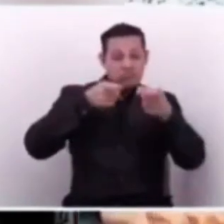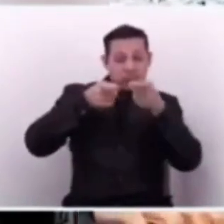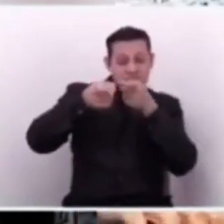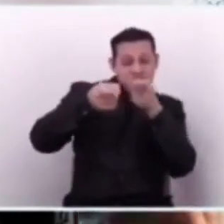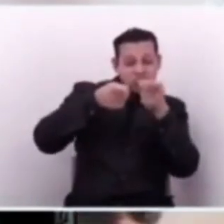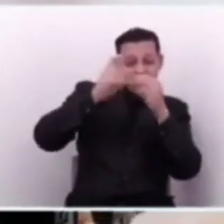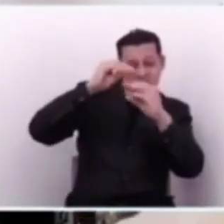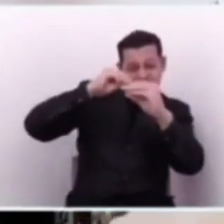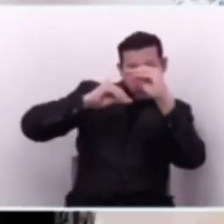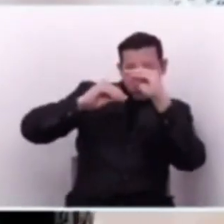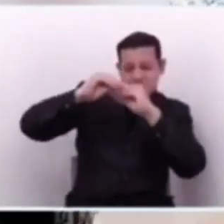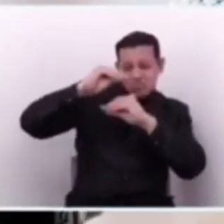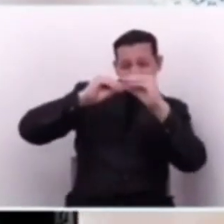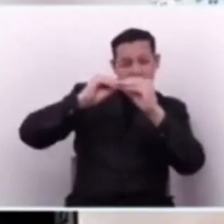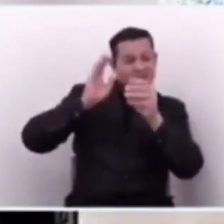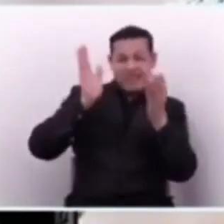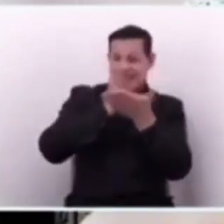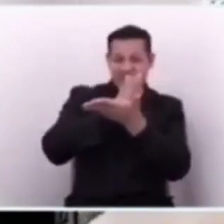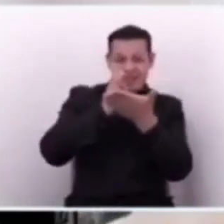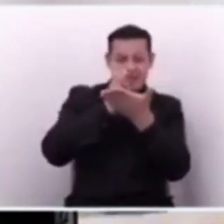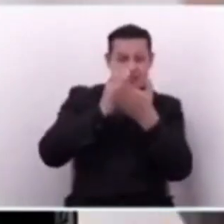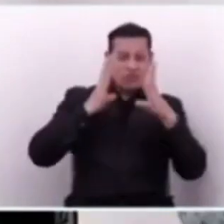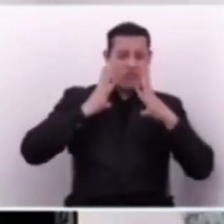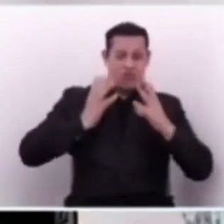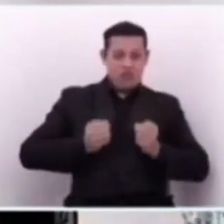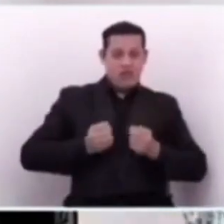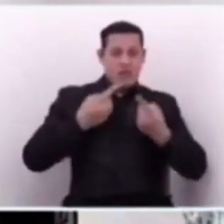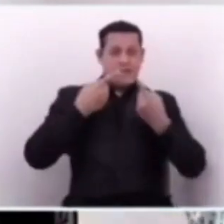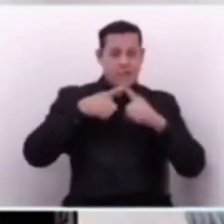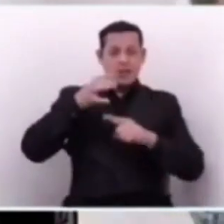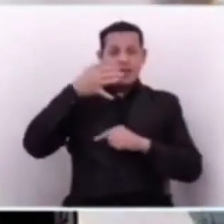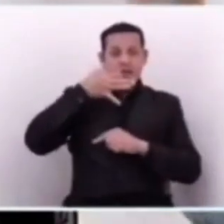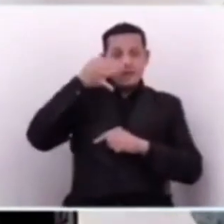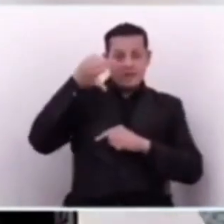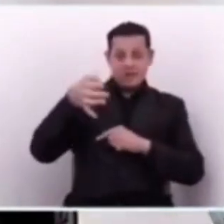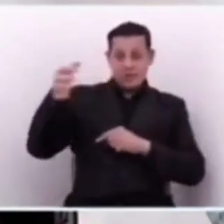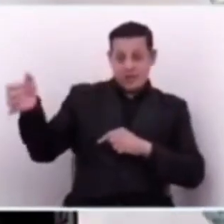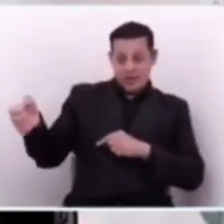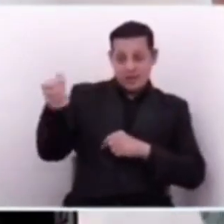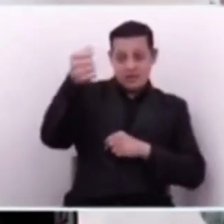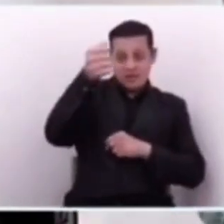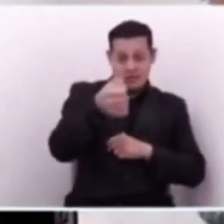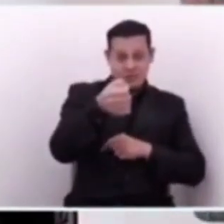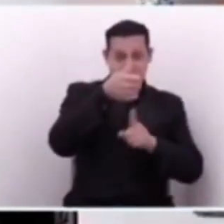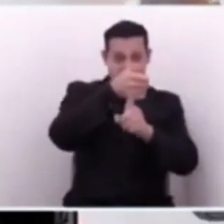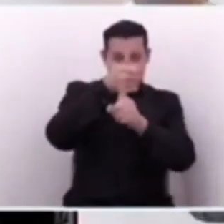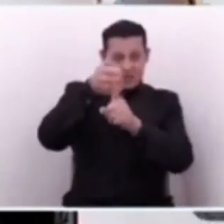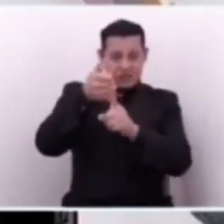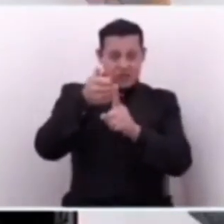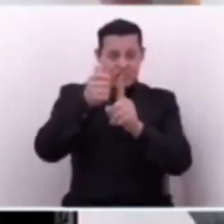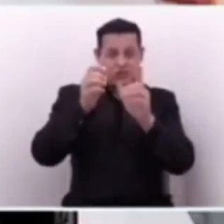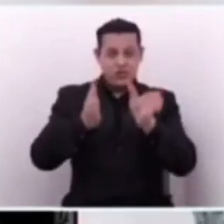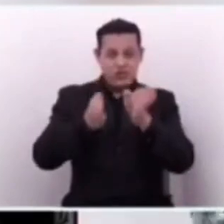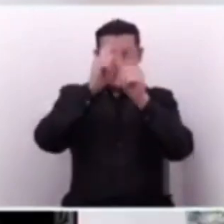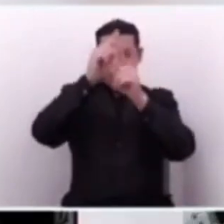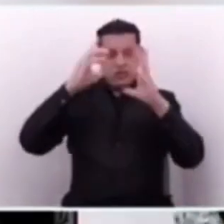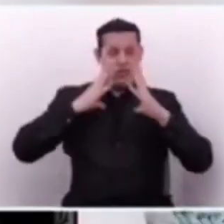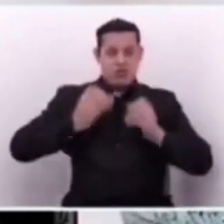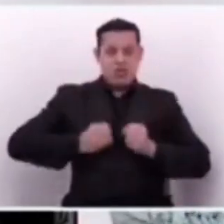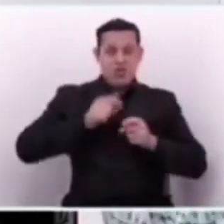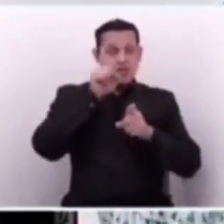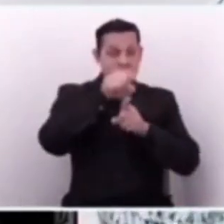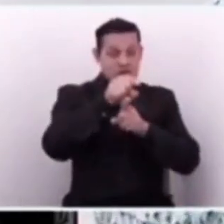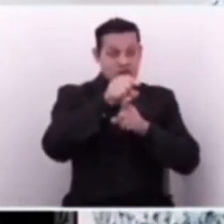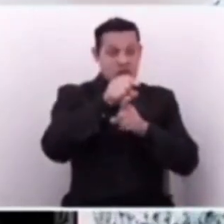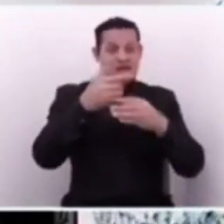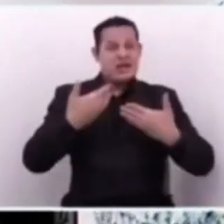administrar ninguna cartera del Estado, pero lo cierto es que las asignaciones que hacen en cada una de las carteras del Estado no